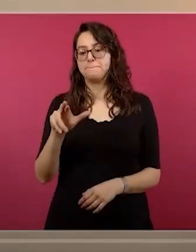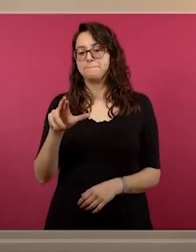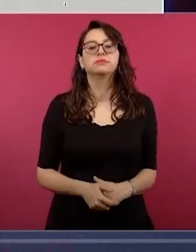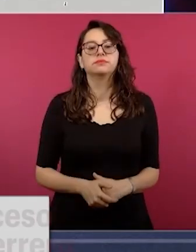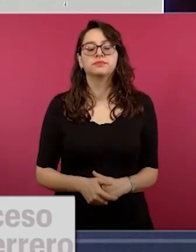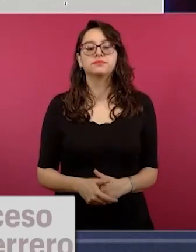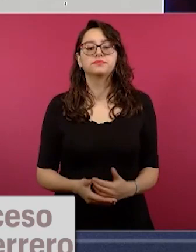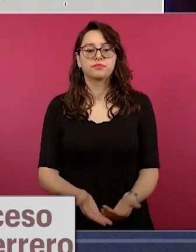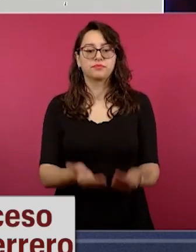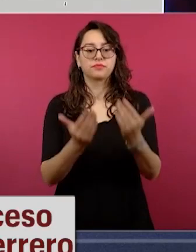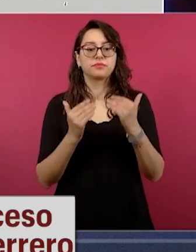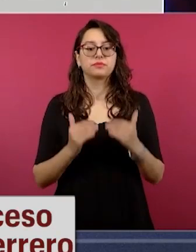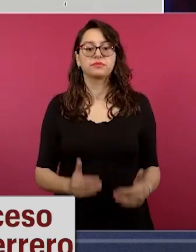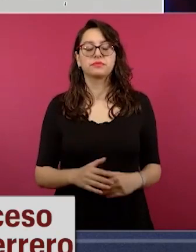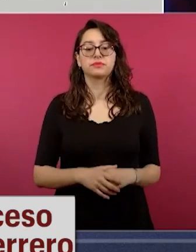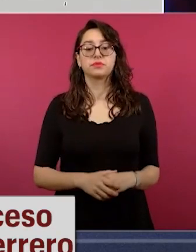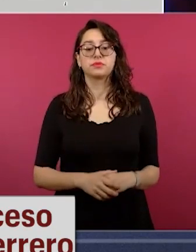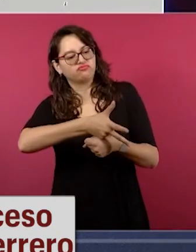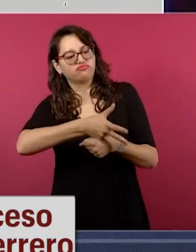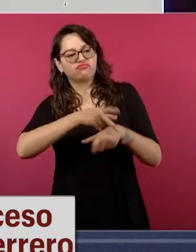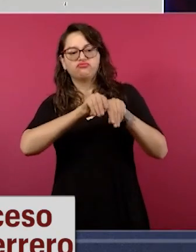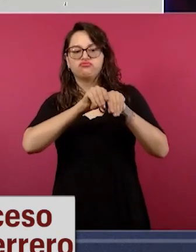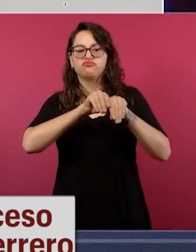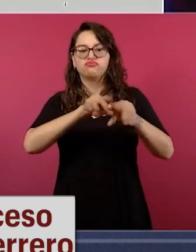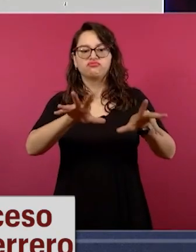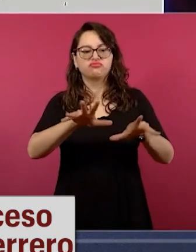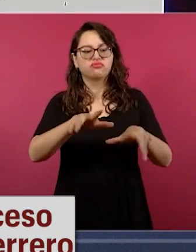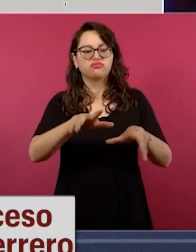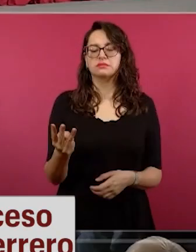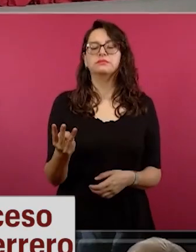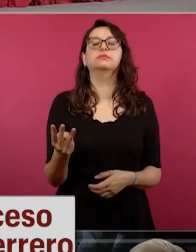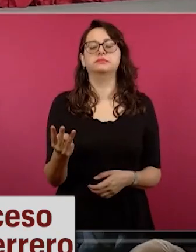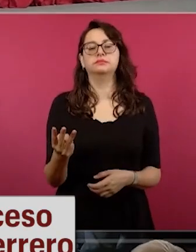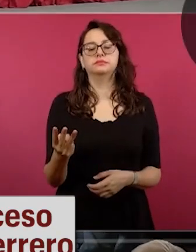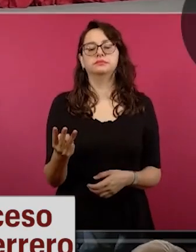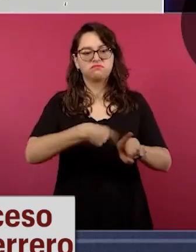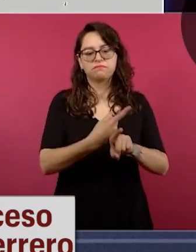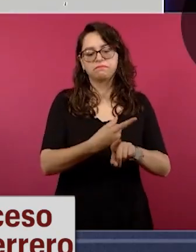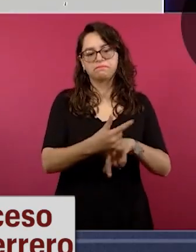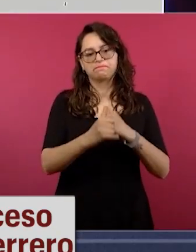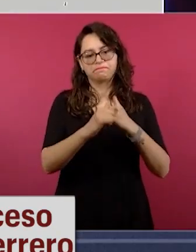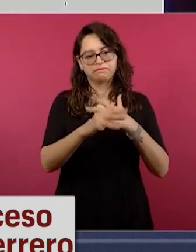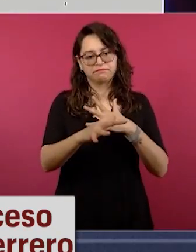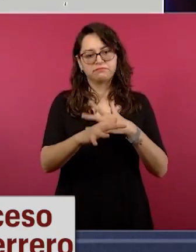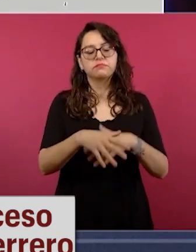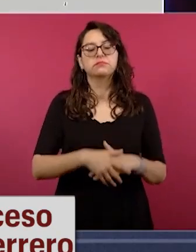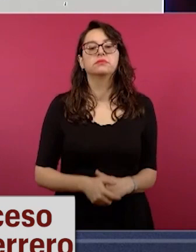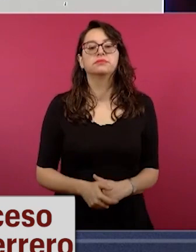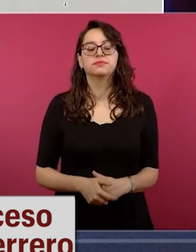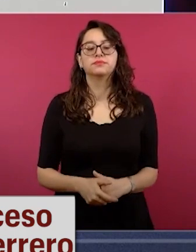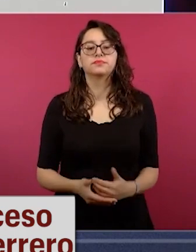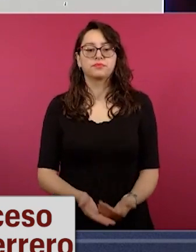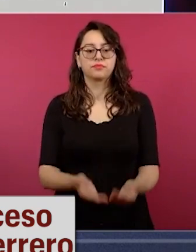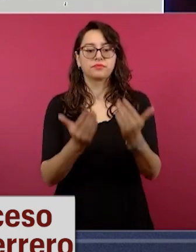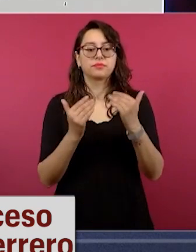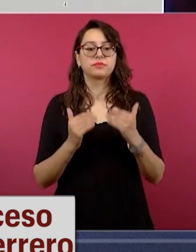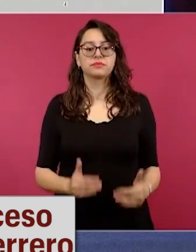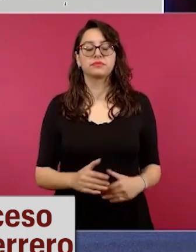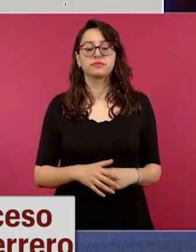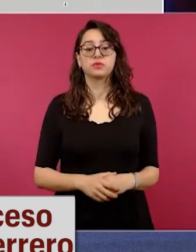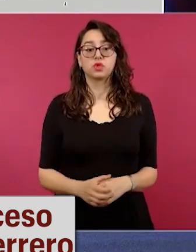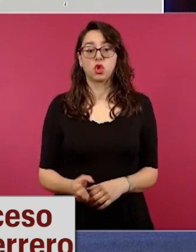Seguridad destaca ante AMLO vinculación a proceso de expolicías por asesinato de normalista en Guerrero. Luis Rodríguez Bucio,